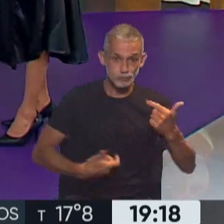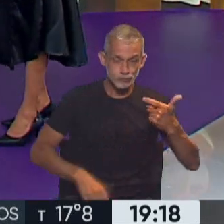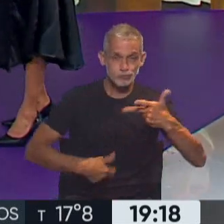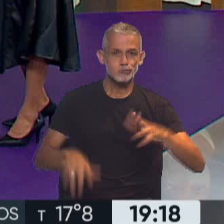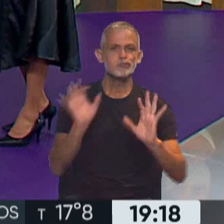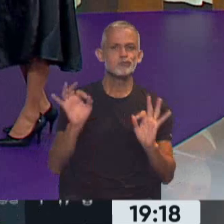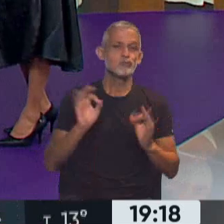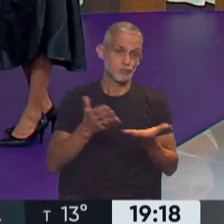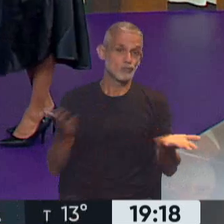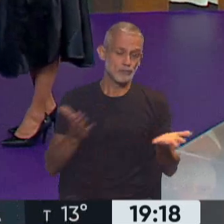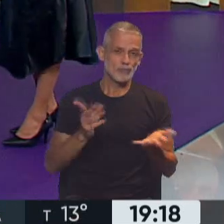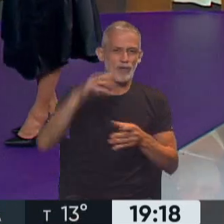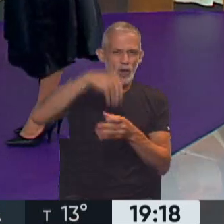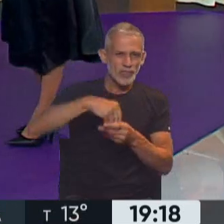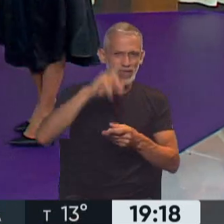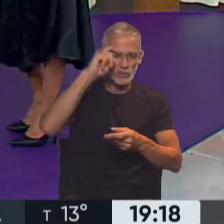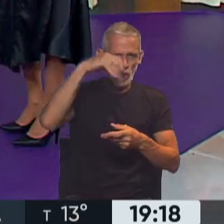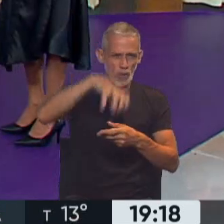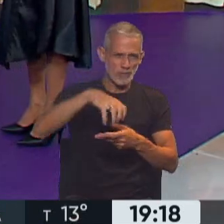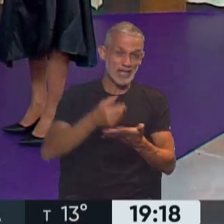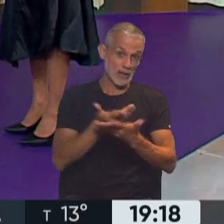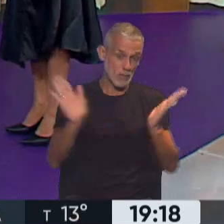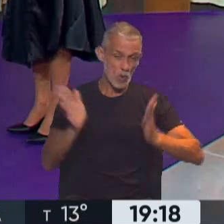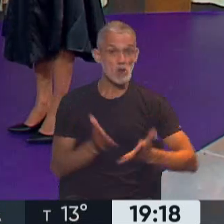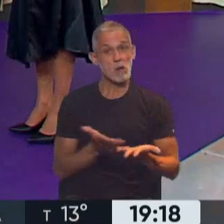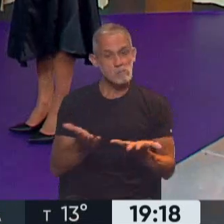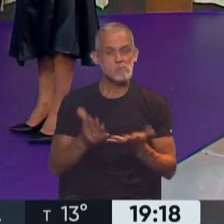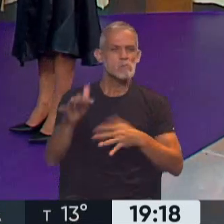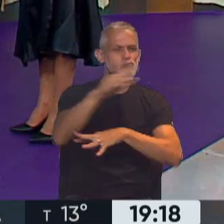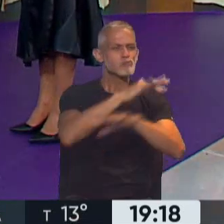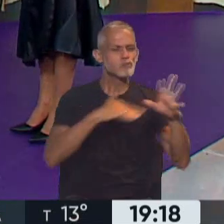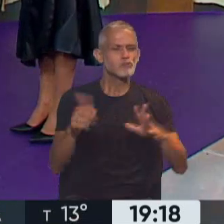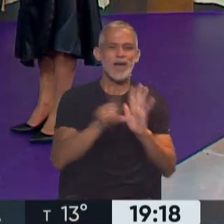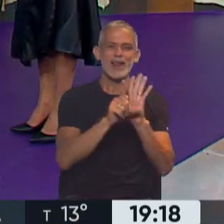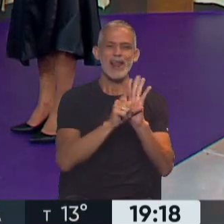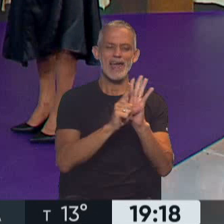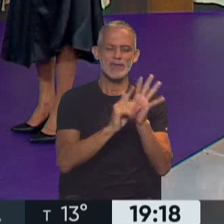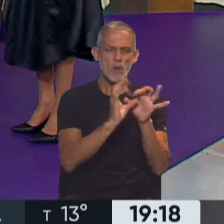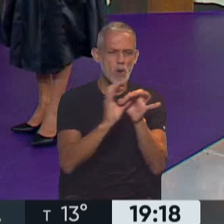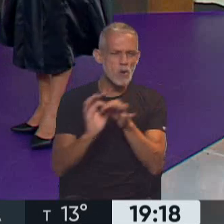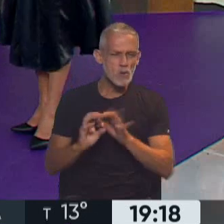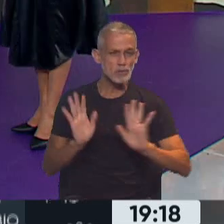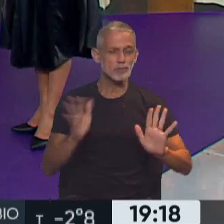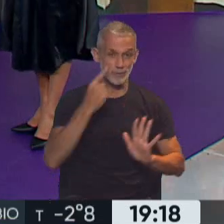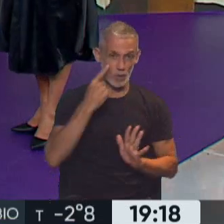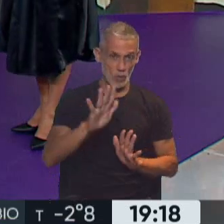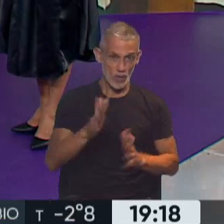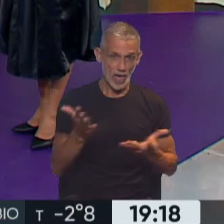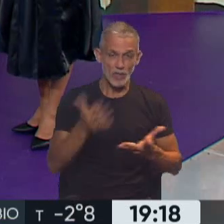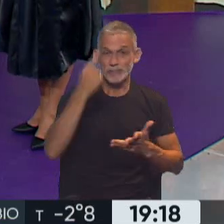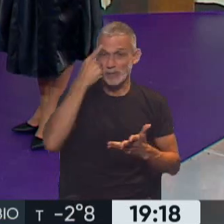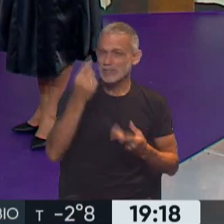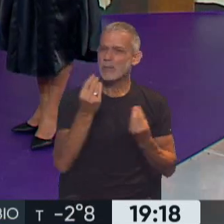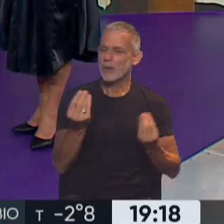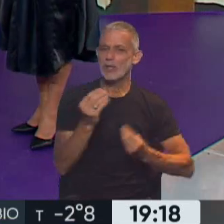realizado, recordemos, del sistema médico público. Hay muchas cosas que se desprenden de esto y se desglosan. Atención, tenerlas en